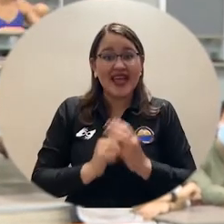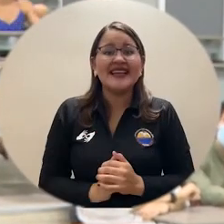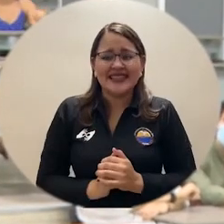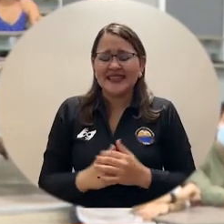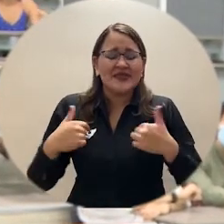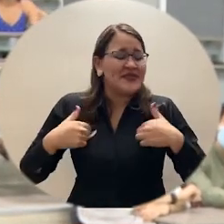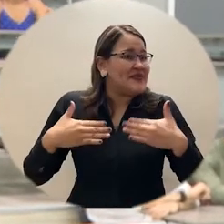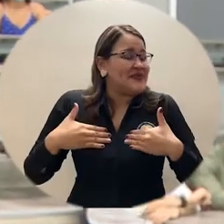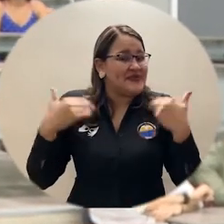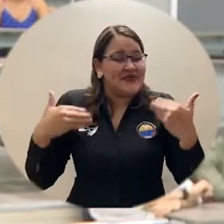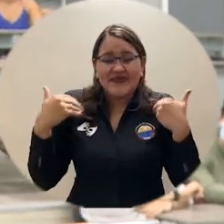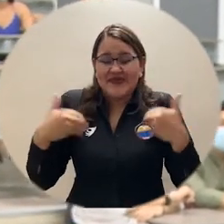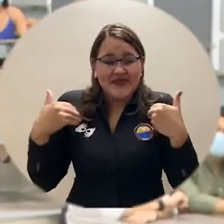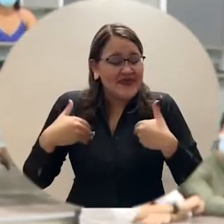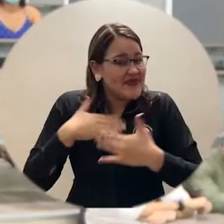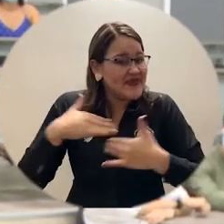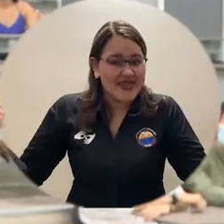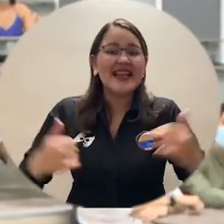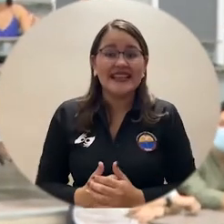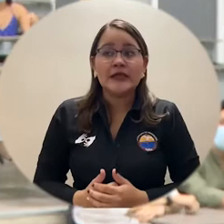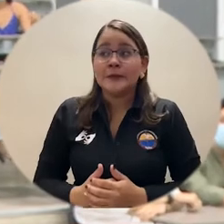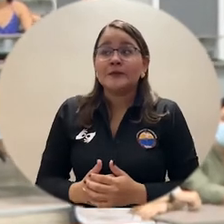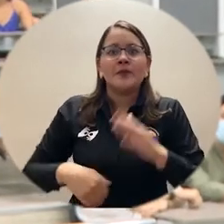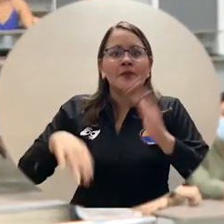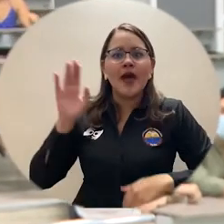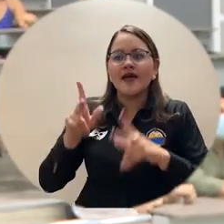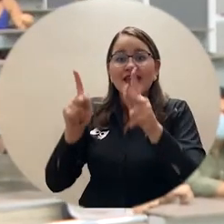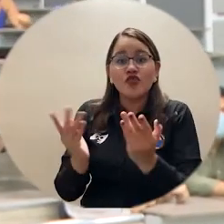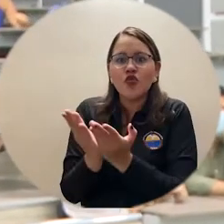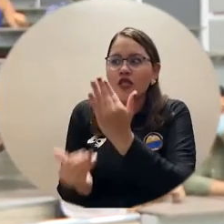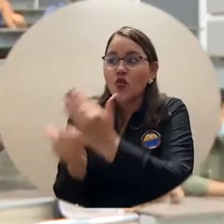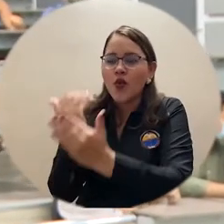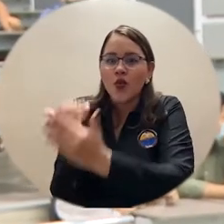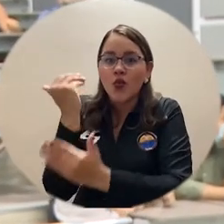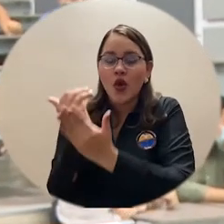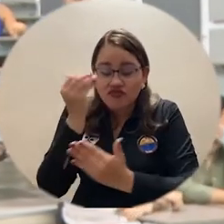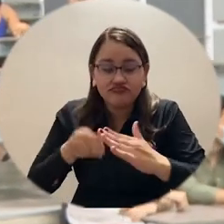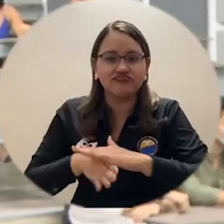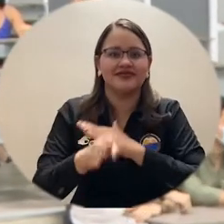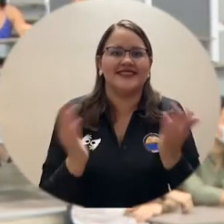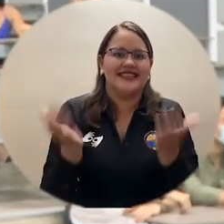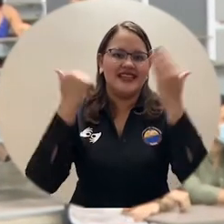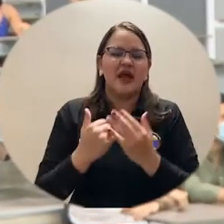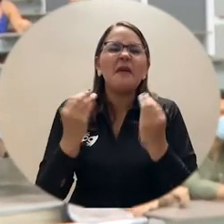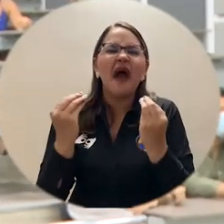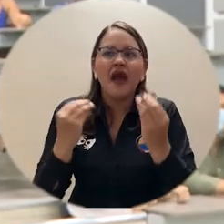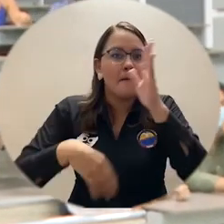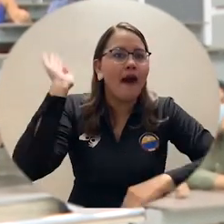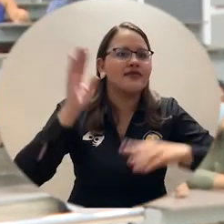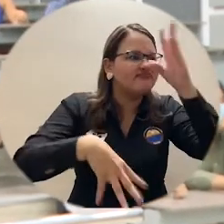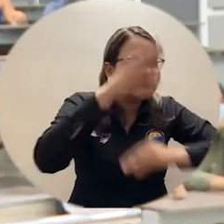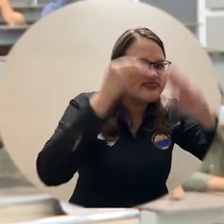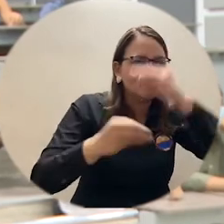me siento orgulloso de que los estudiantes nuevos y las nuevas generaciones que van a salir de nuestra alma mater gocen de estos espacios tan importantes que